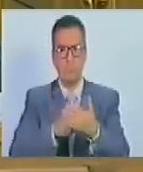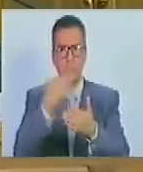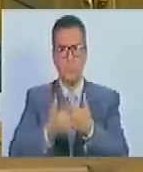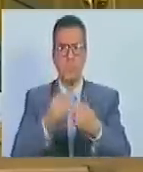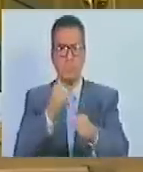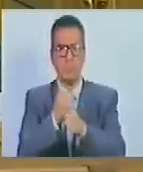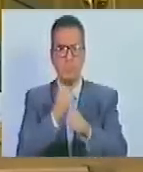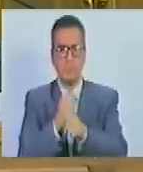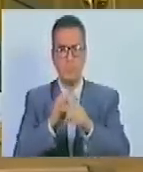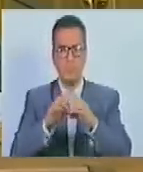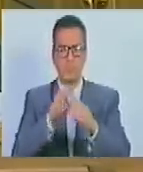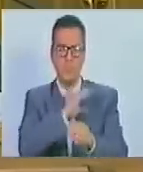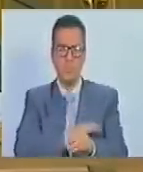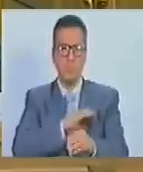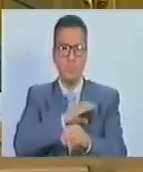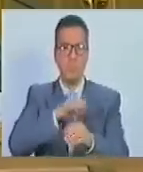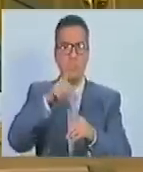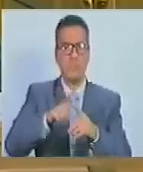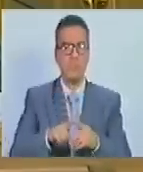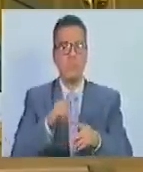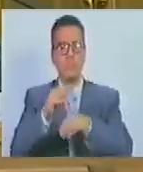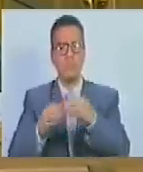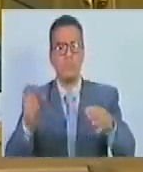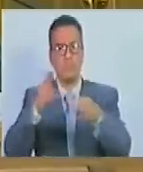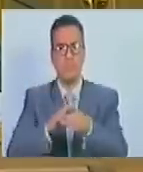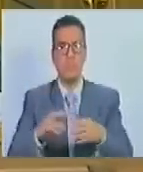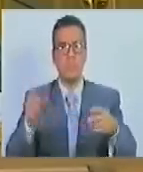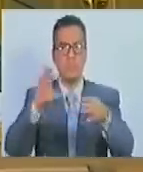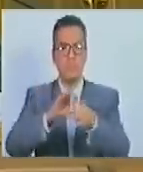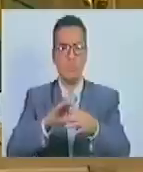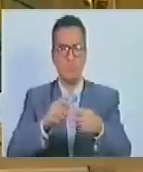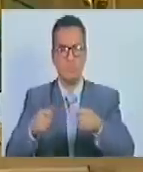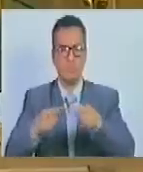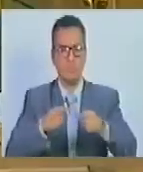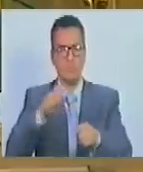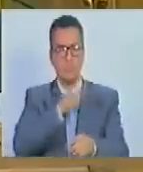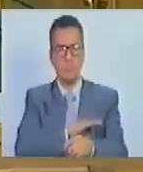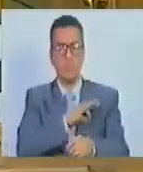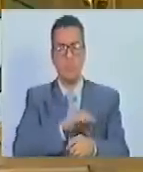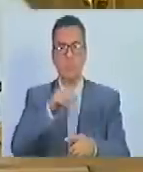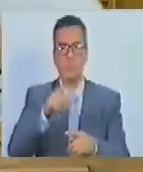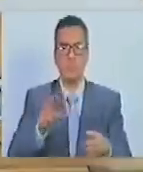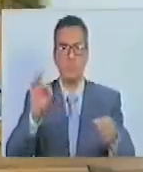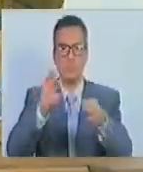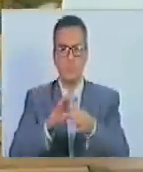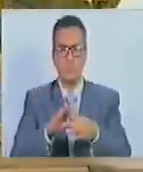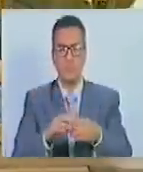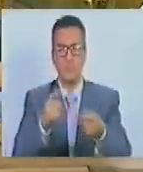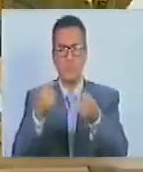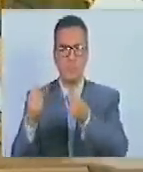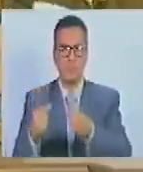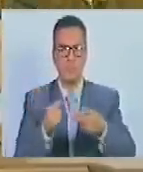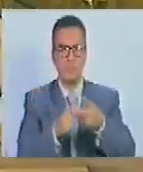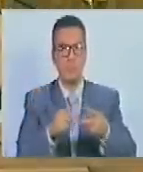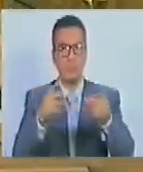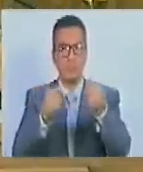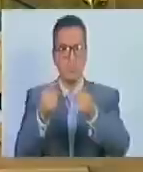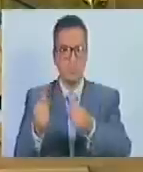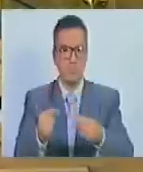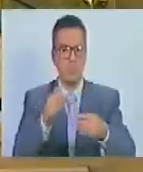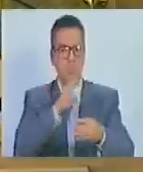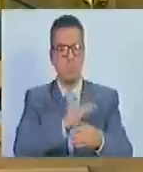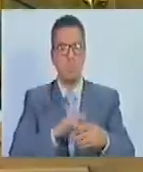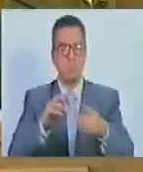de trabajo de los comités y su relación con la unidad de contraloría social, la unidad administrativa y financiera